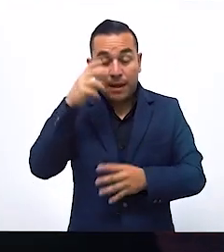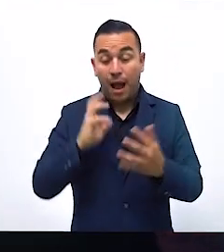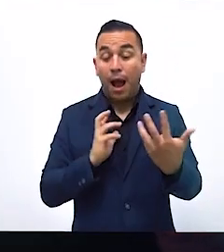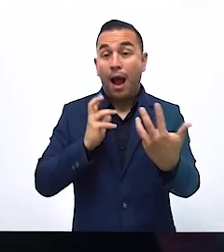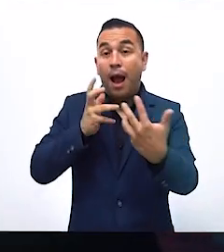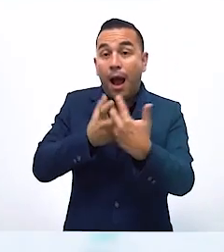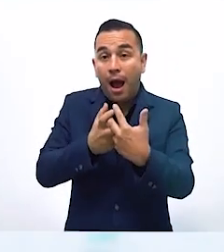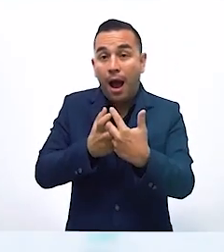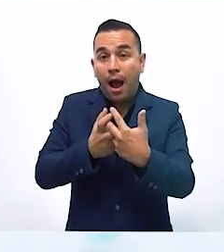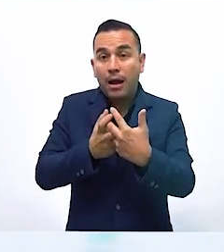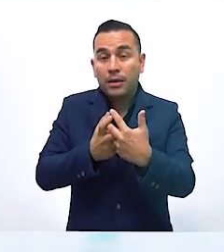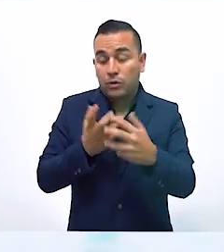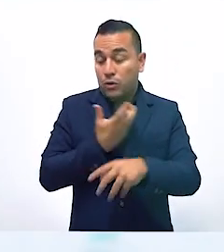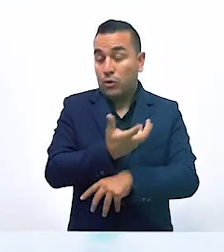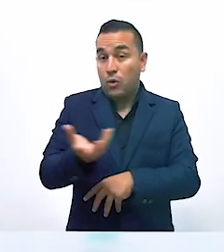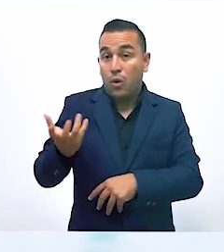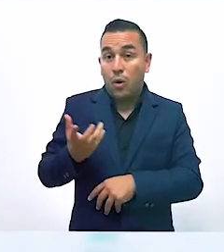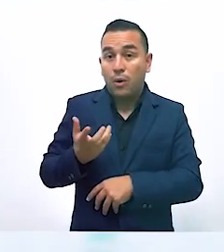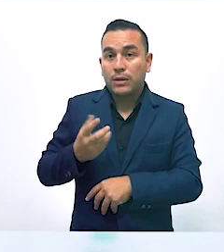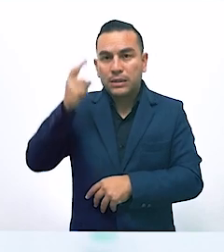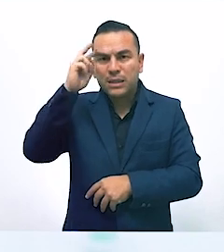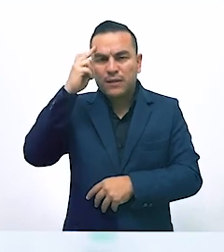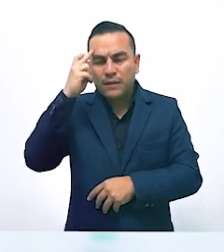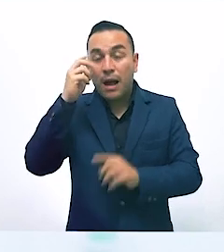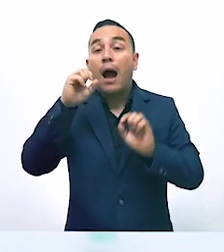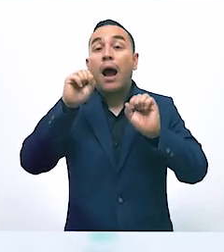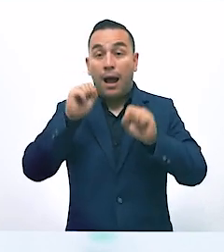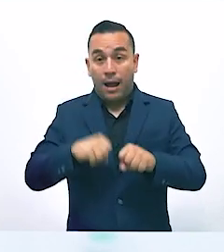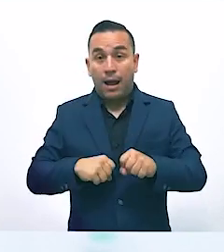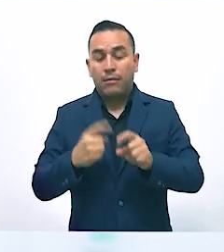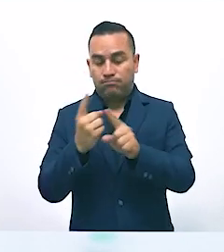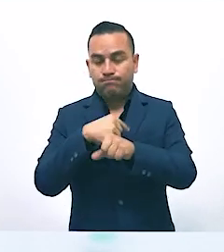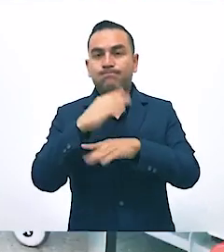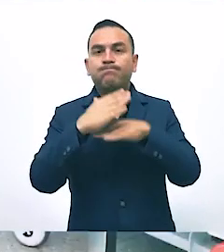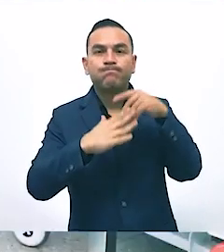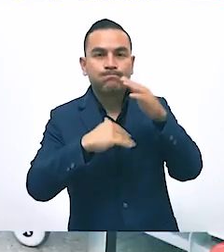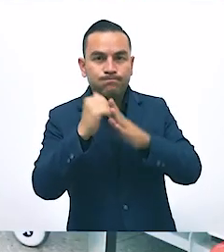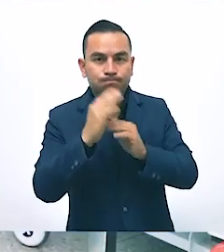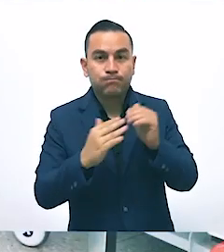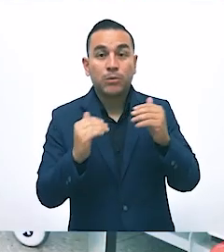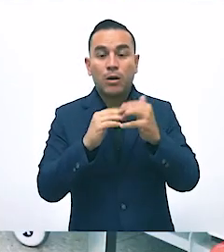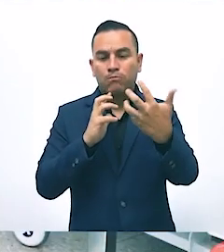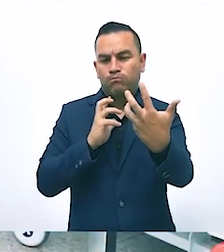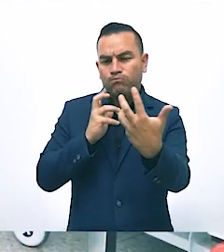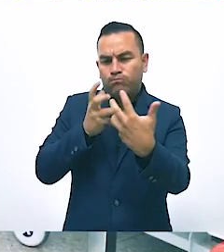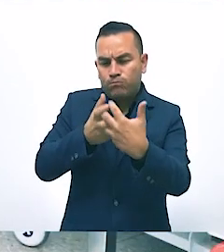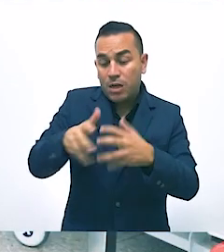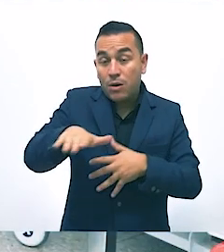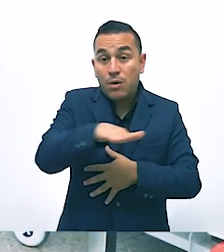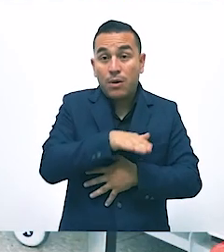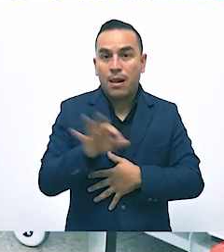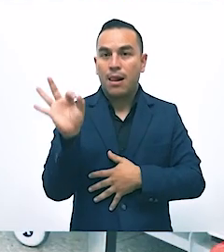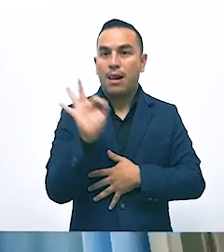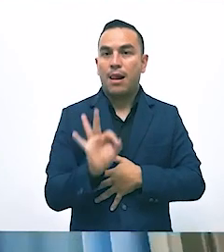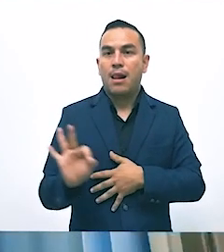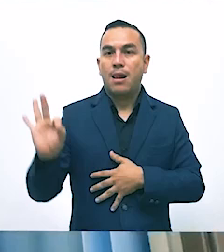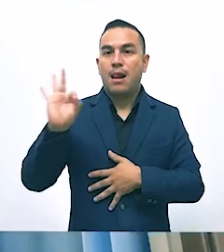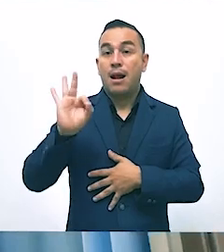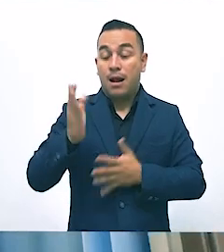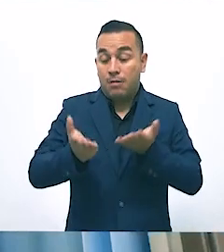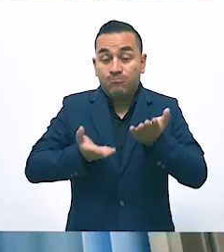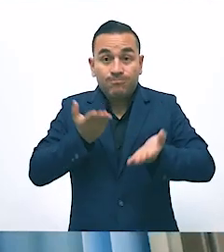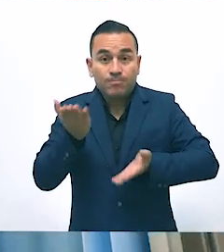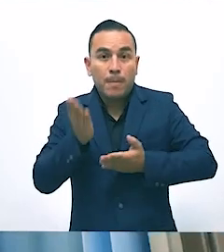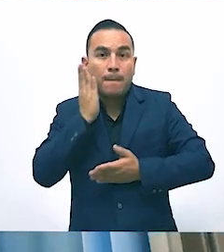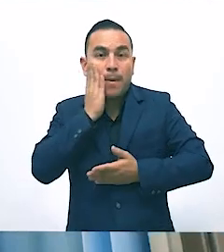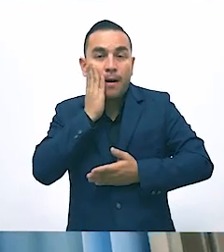Adecuaciones de manera simultánea. No son solamente cambios en infraestructura. También estamos readecuando espacios para brindar una mejor atención a la